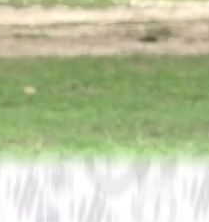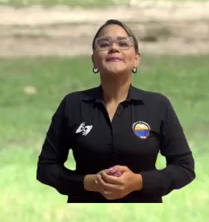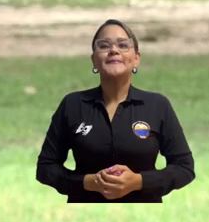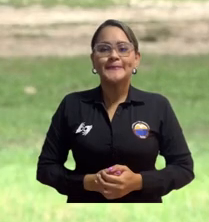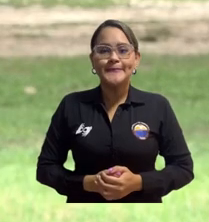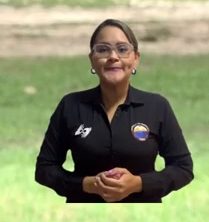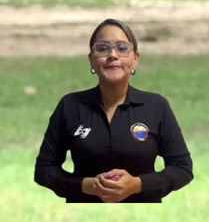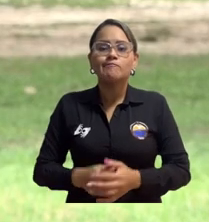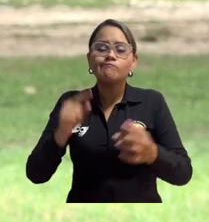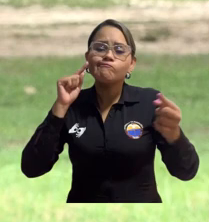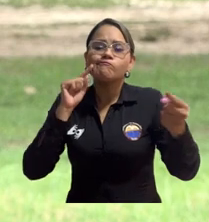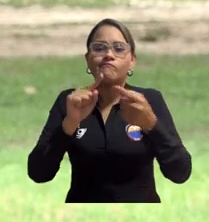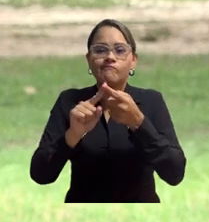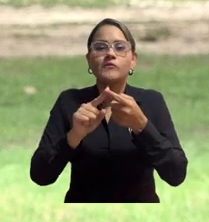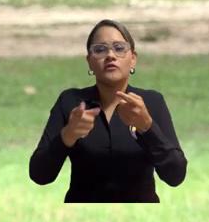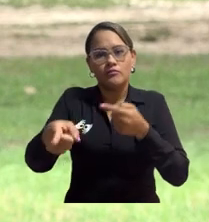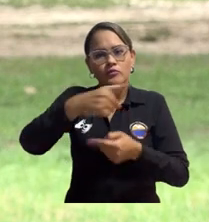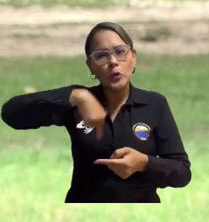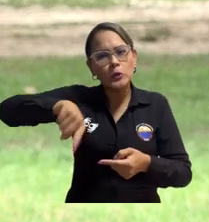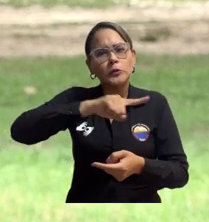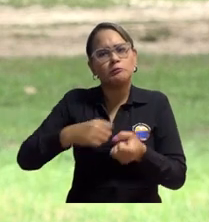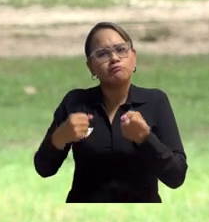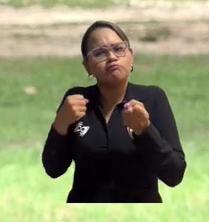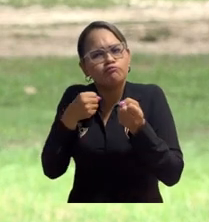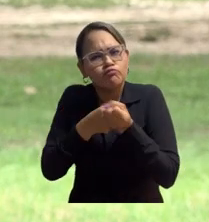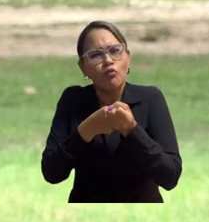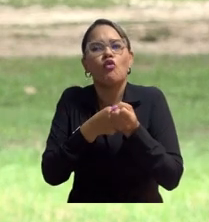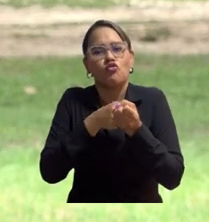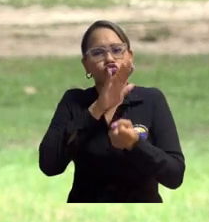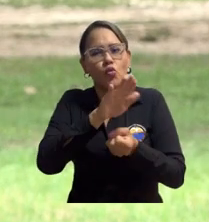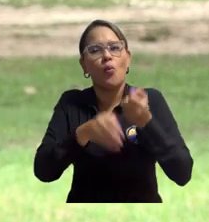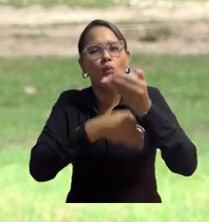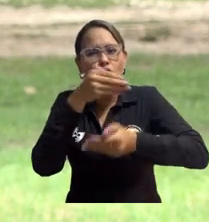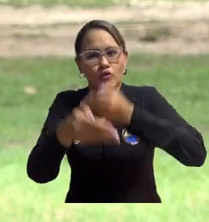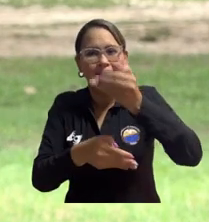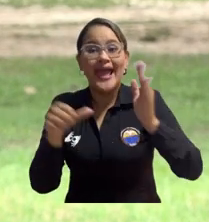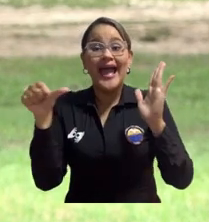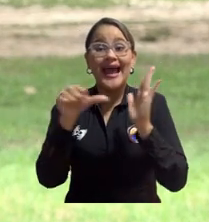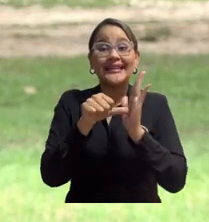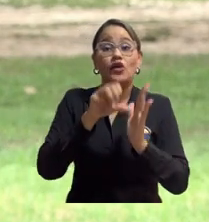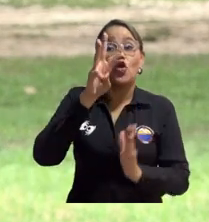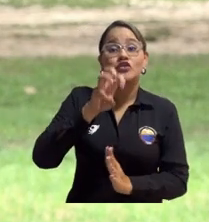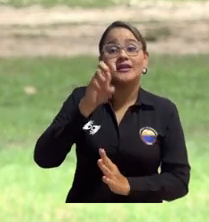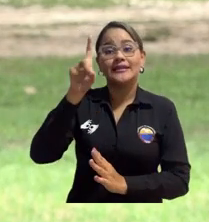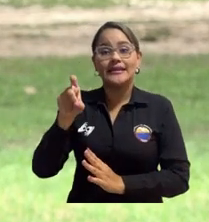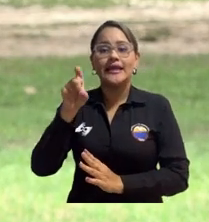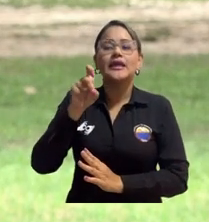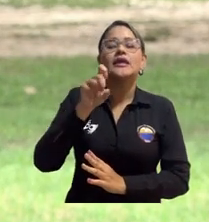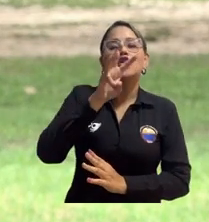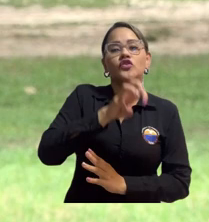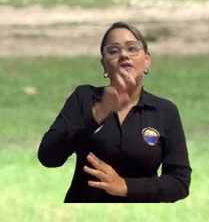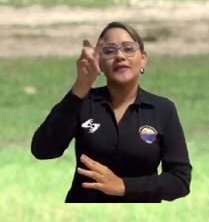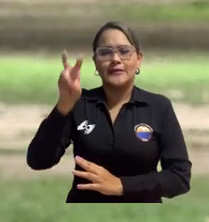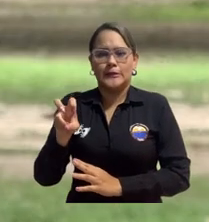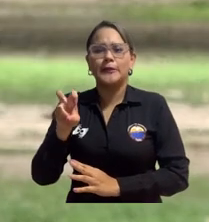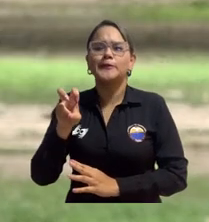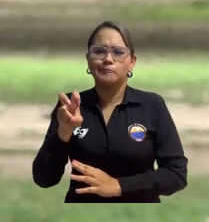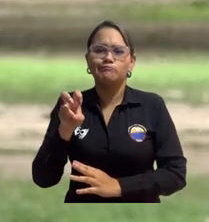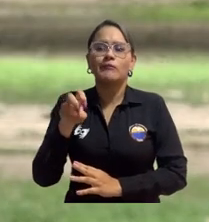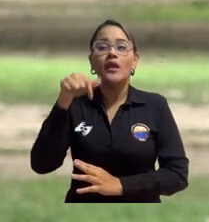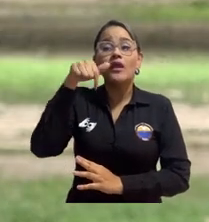Estamos a disposición de seguir acompañando ese proceso, haciendo énfasis sobre todo en lo que tiene que ver con artículos 86 y 87.